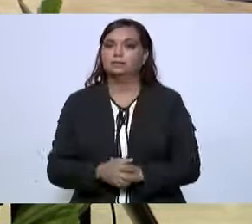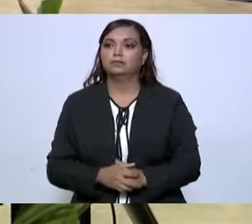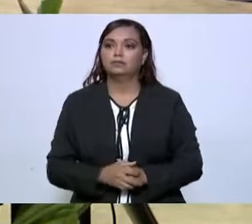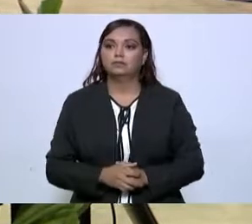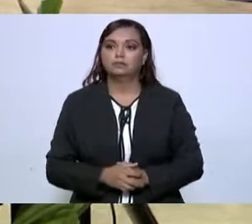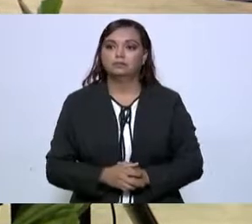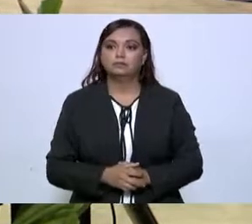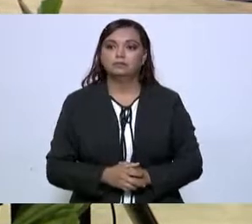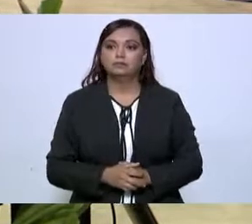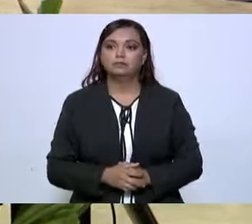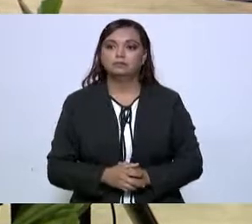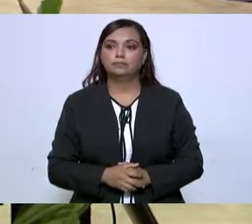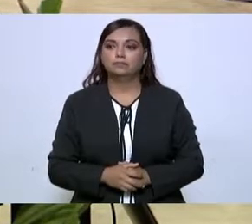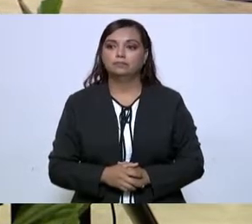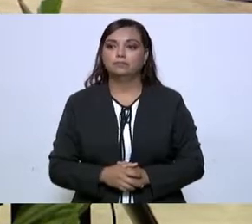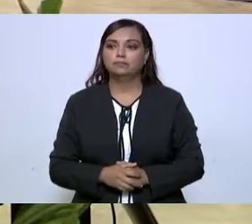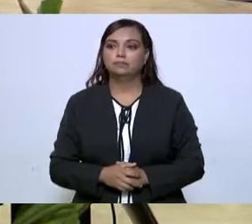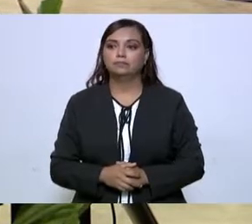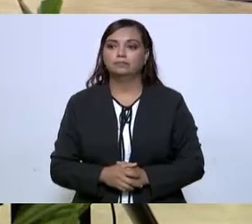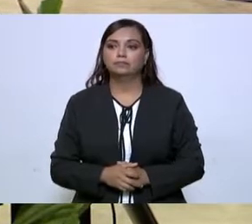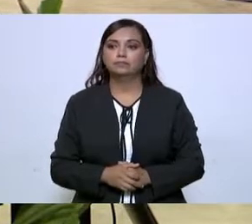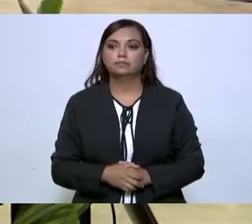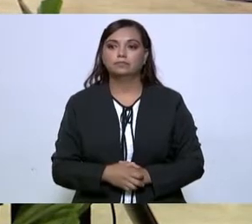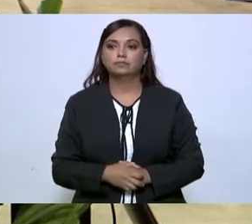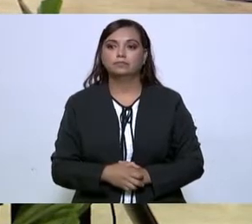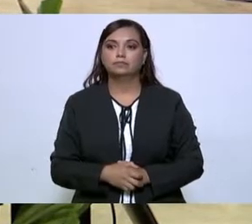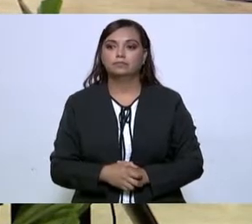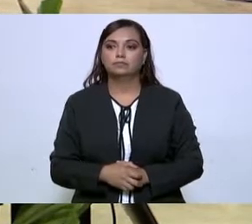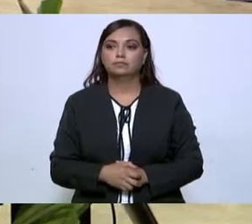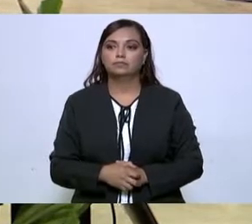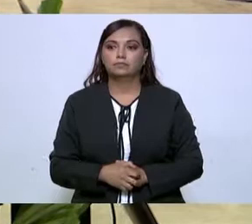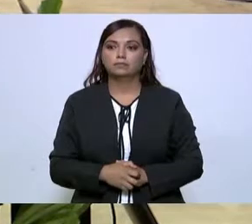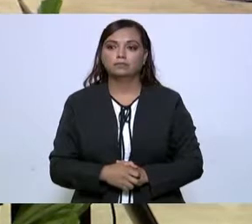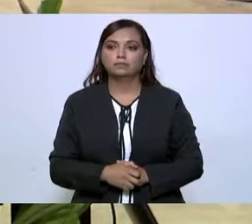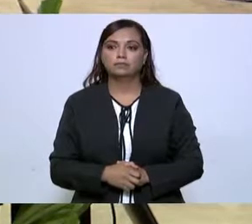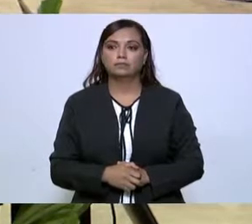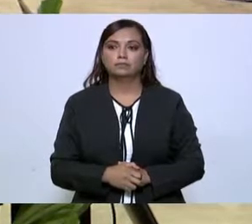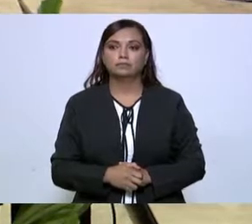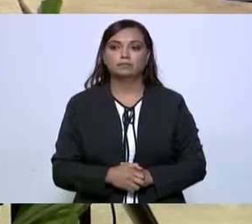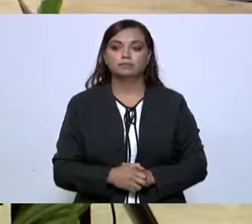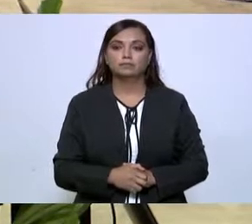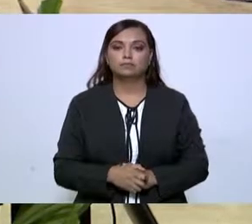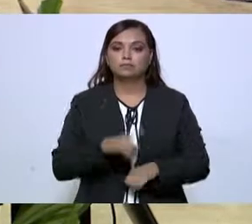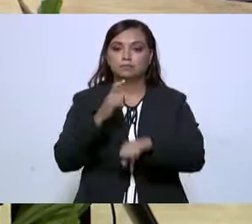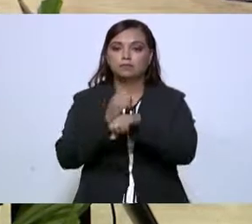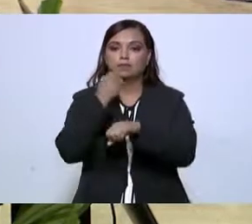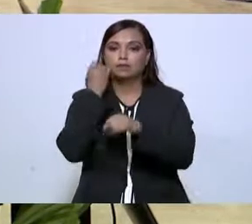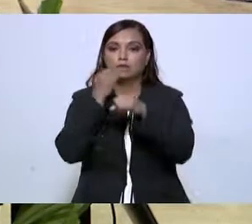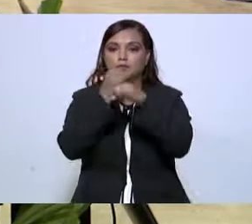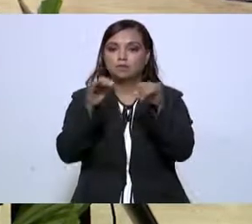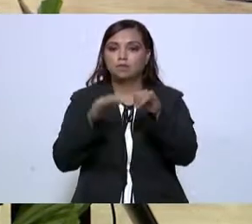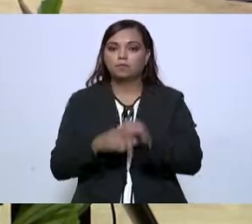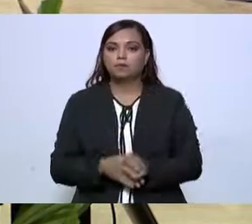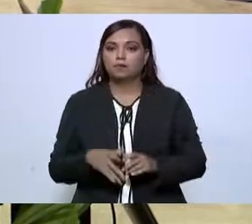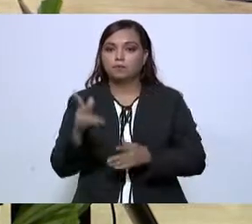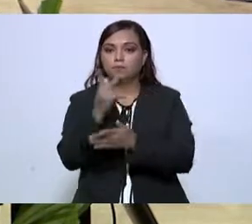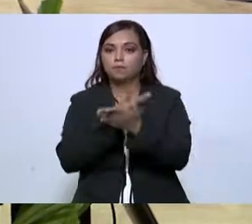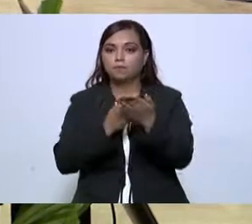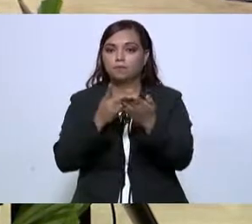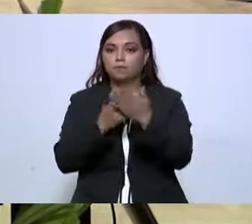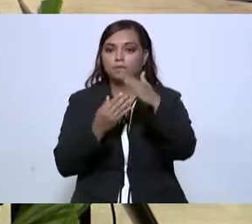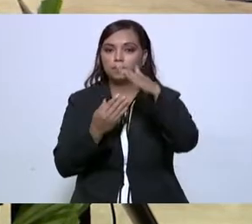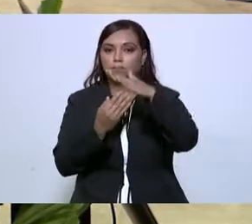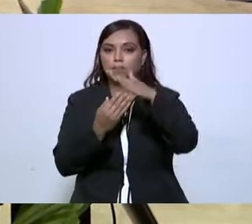presidente. Nos corresponde informar el avance de los programas a cargo de la Secretaría del